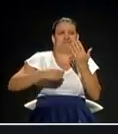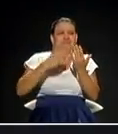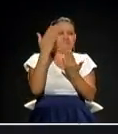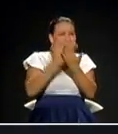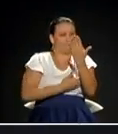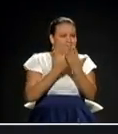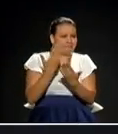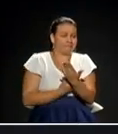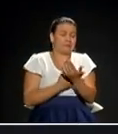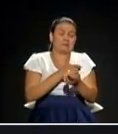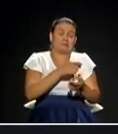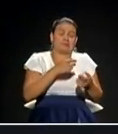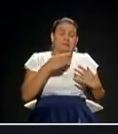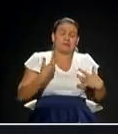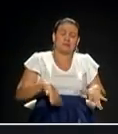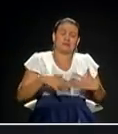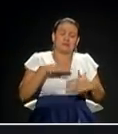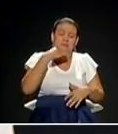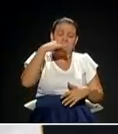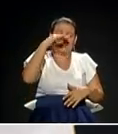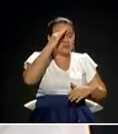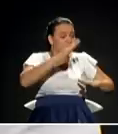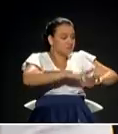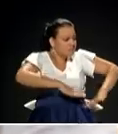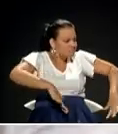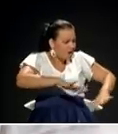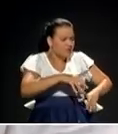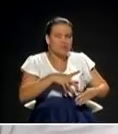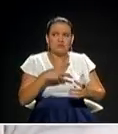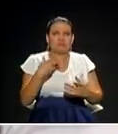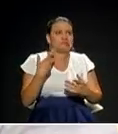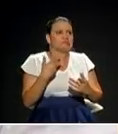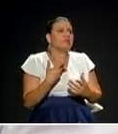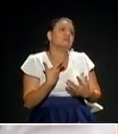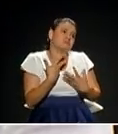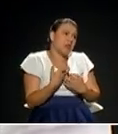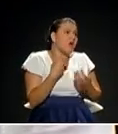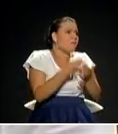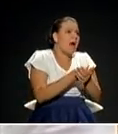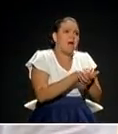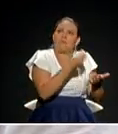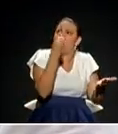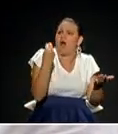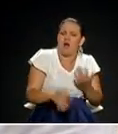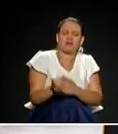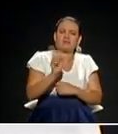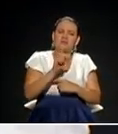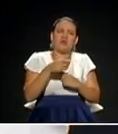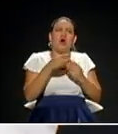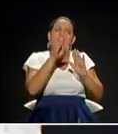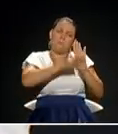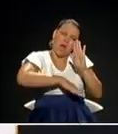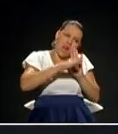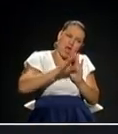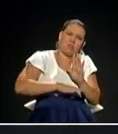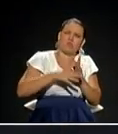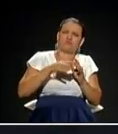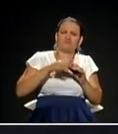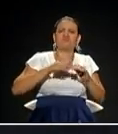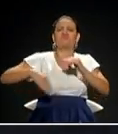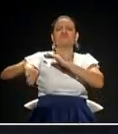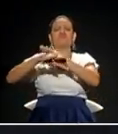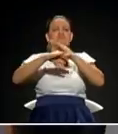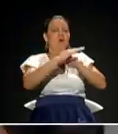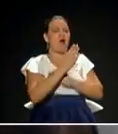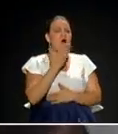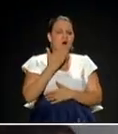bastante costoso en Medellín, la dificultad que es comprar muchas de las tierras por los temas de formalización, podamos tener unas tarifas justas en